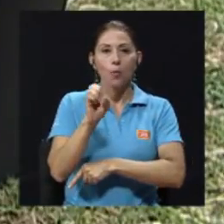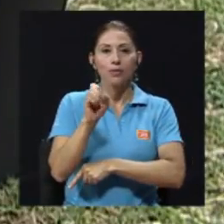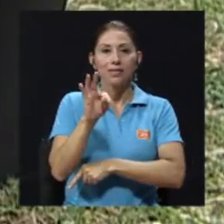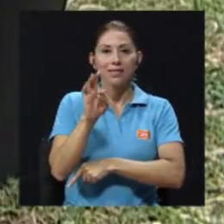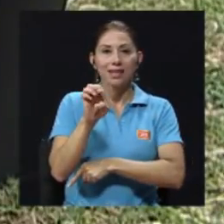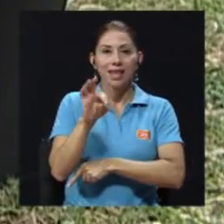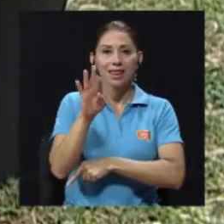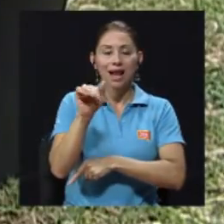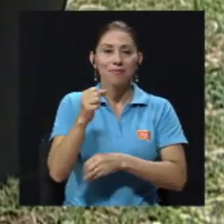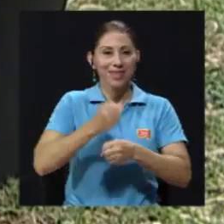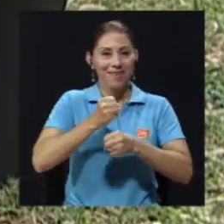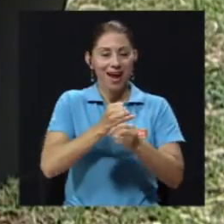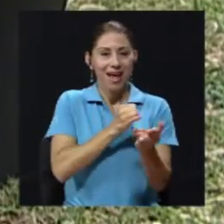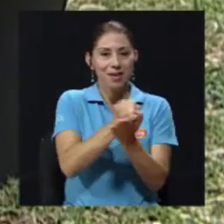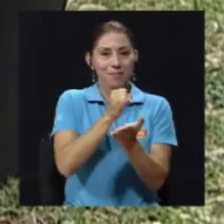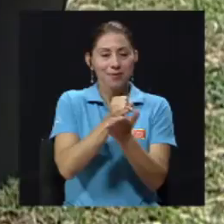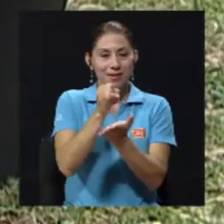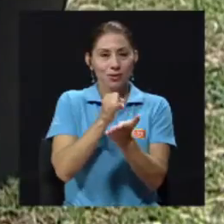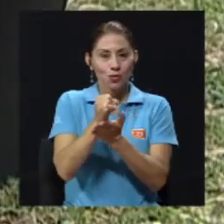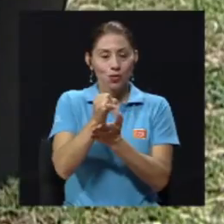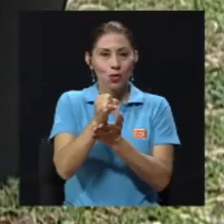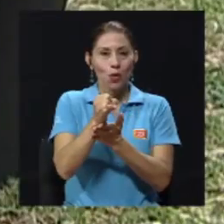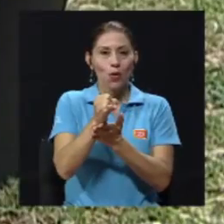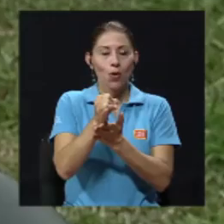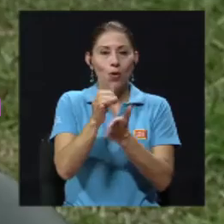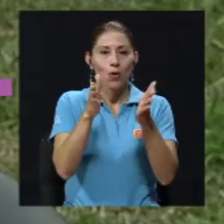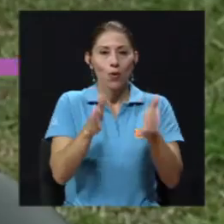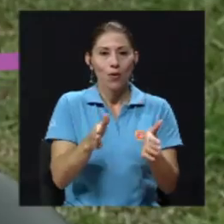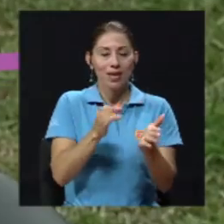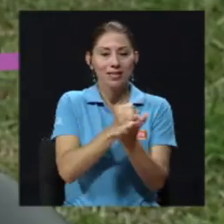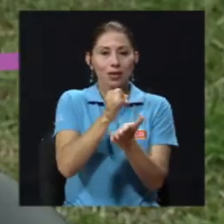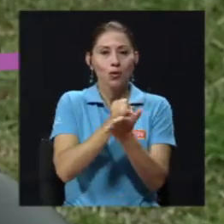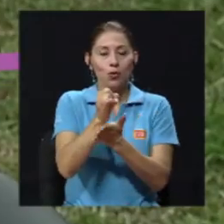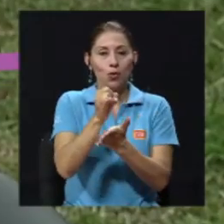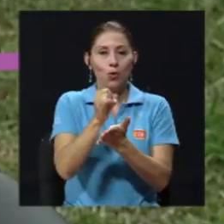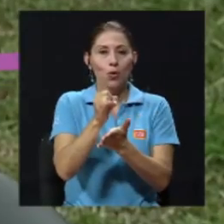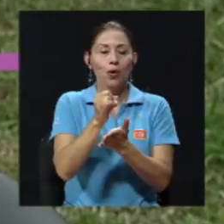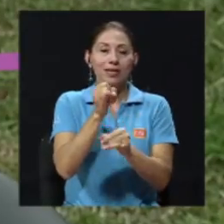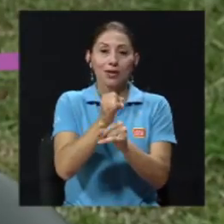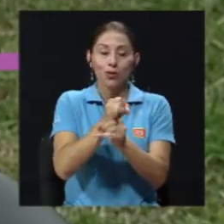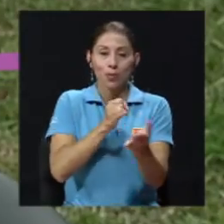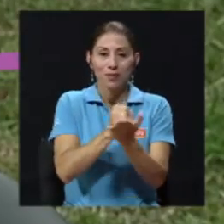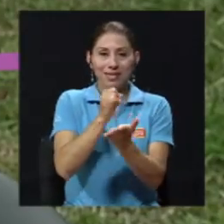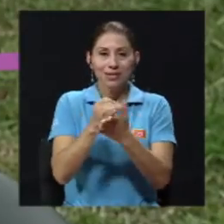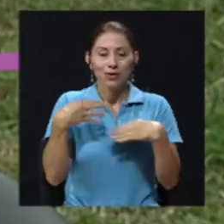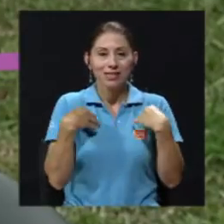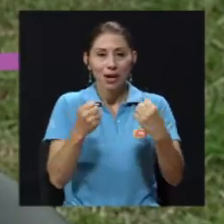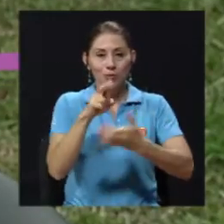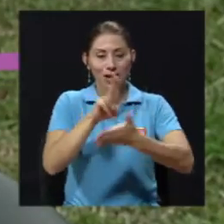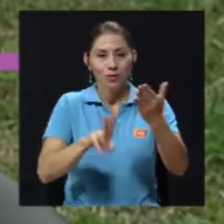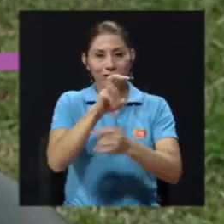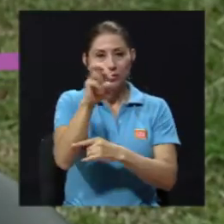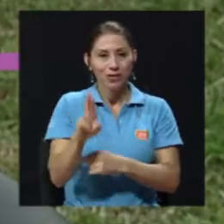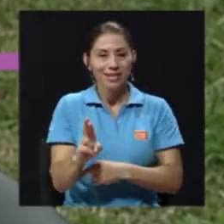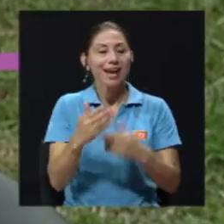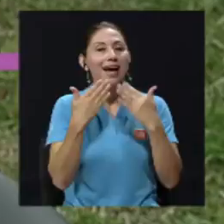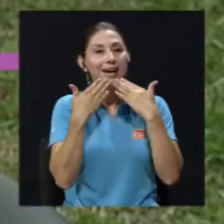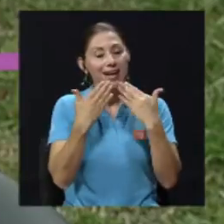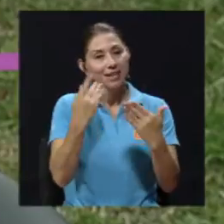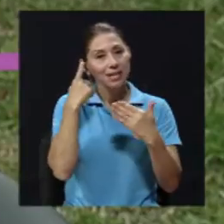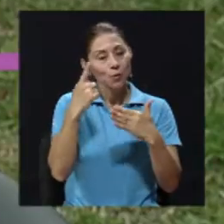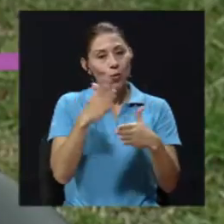investigadora en el Instituto de Investigaciones en Salud de la Universidad de Costa Rica. Muchísimas gracias por